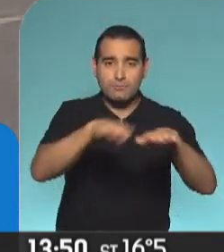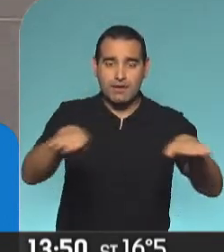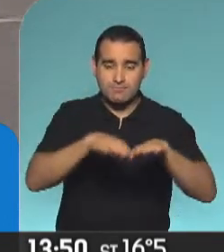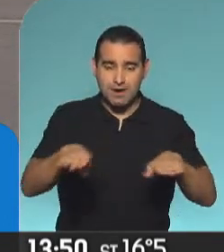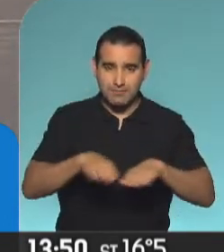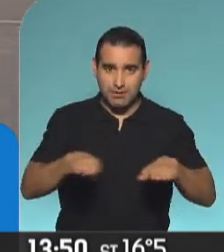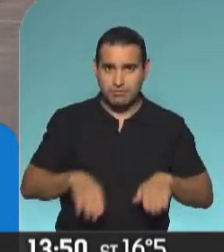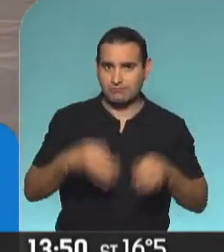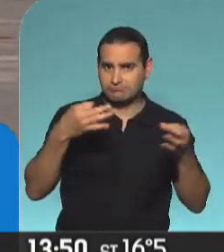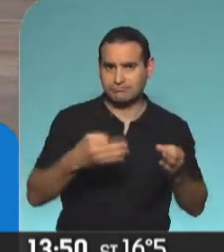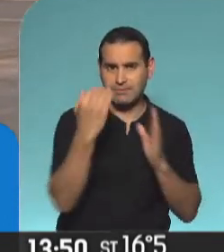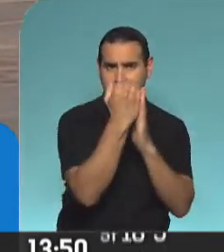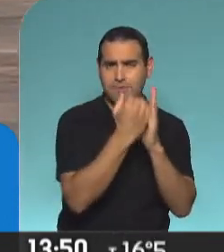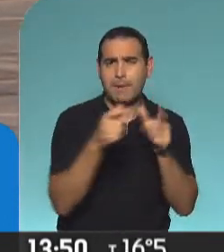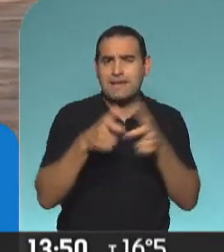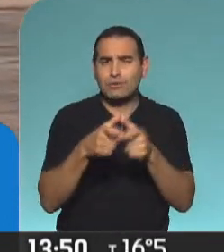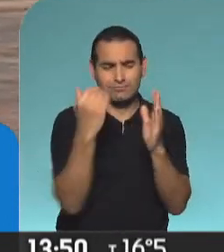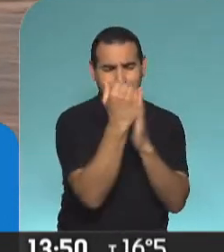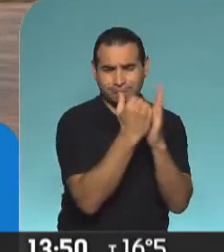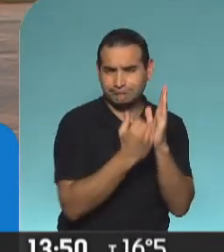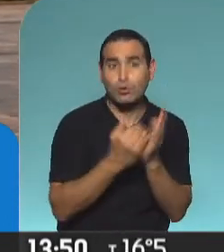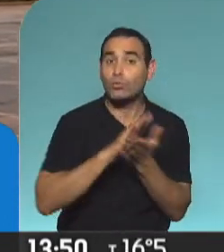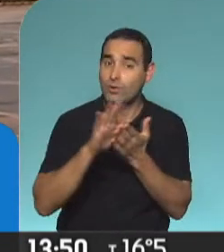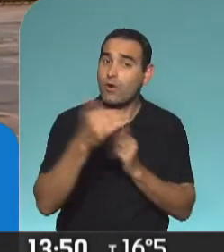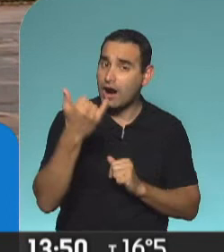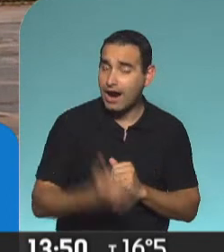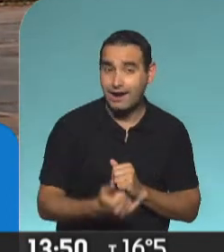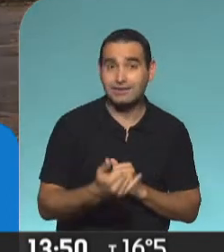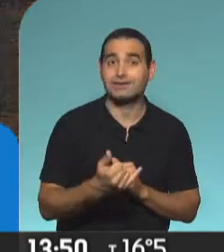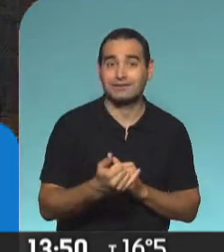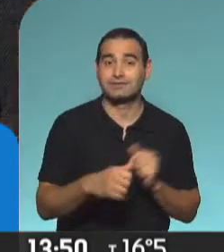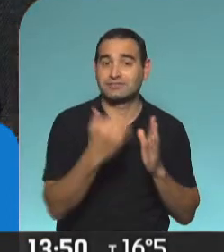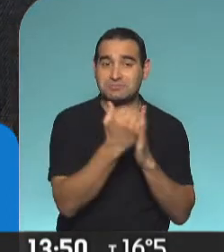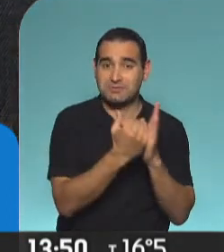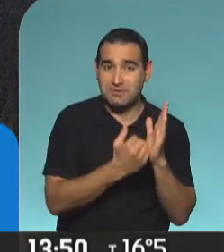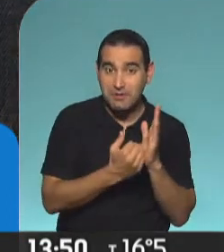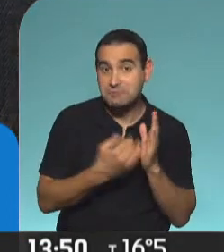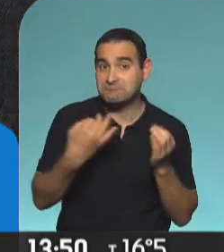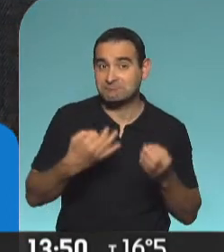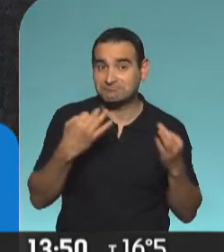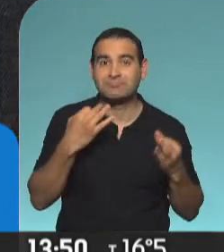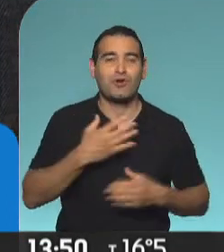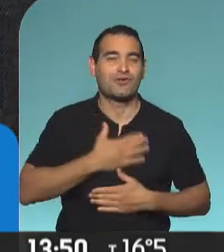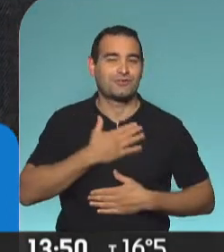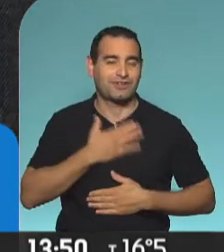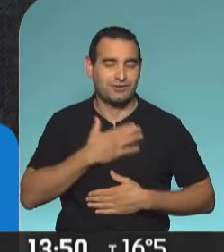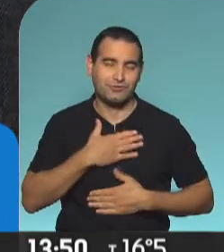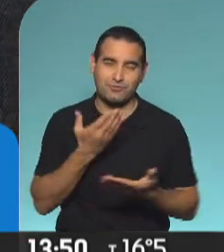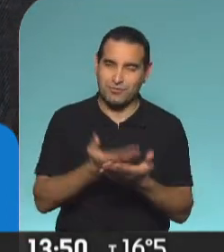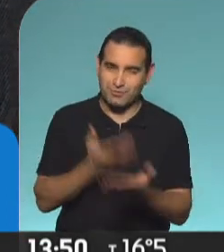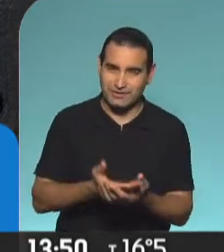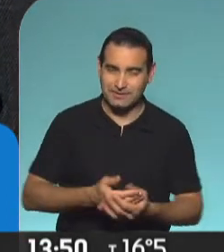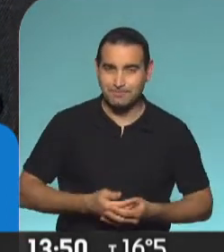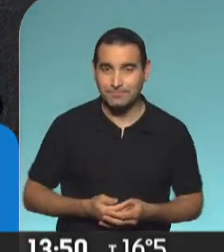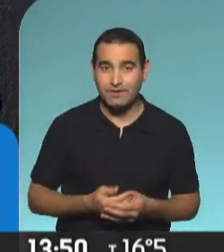Armamos una muy buena cartelera, donde hay estrenos todavía que no se han presentado en el cine, así que estamos muy contentos con la propuesta que estamos